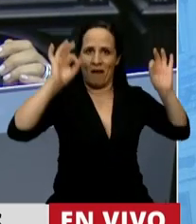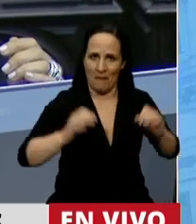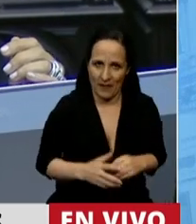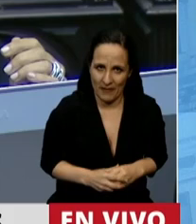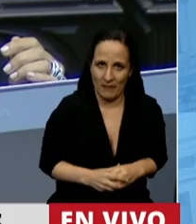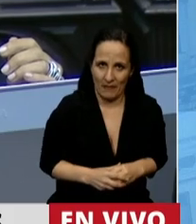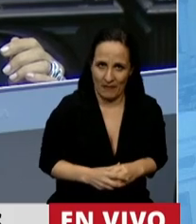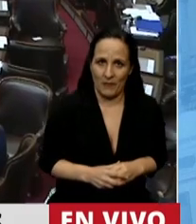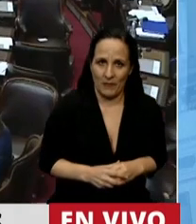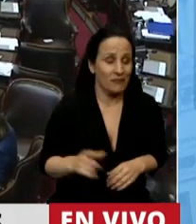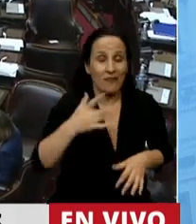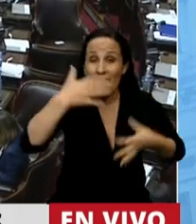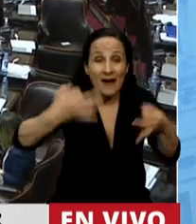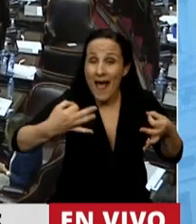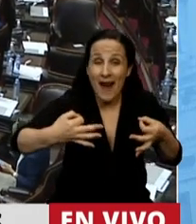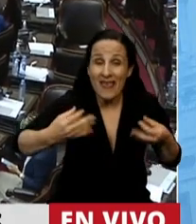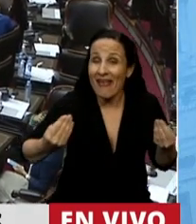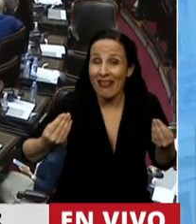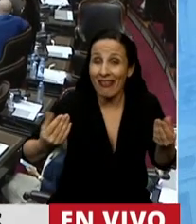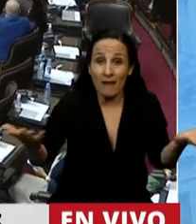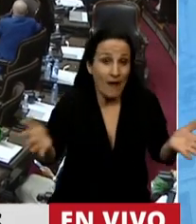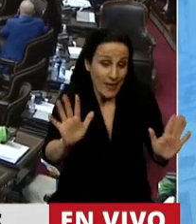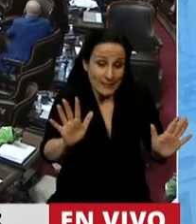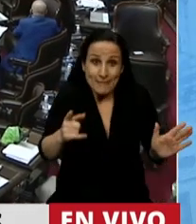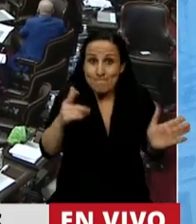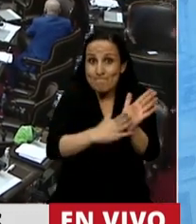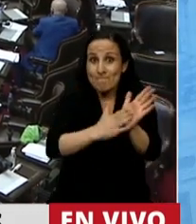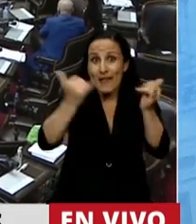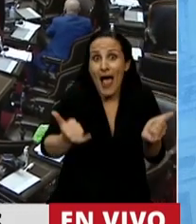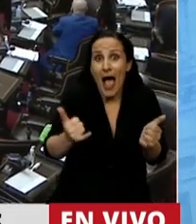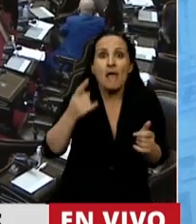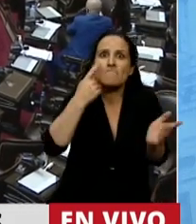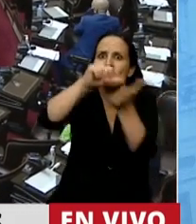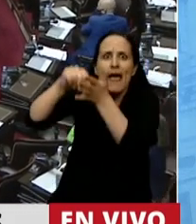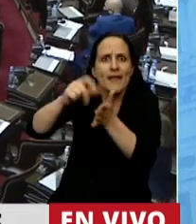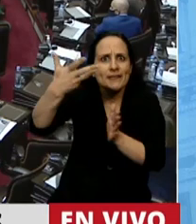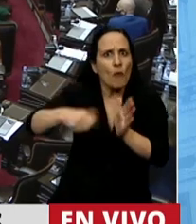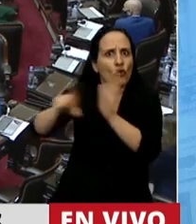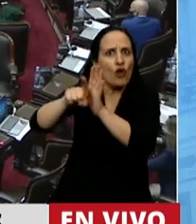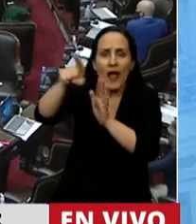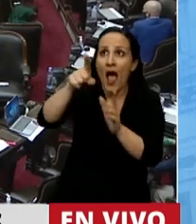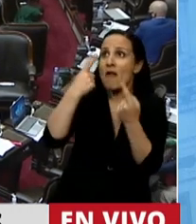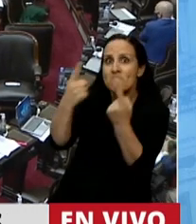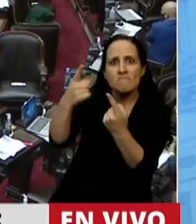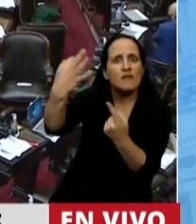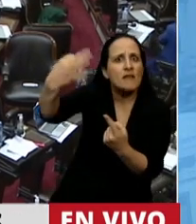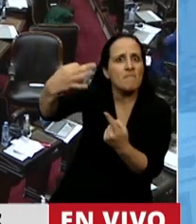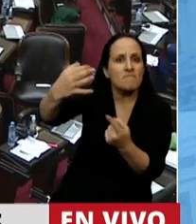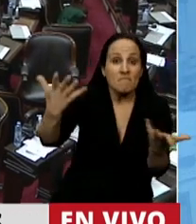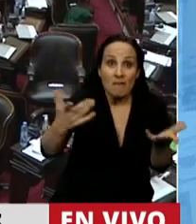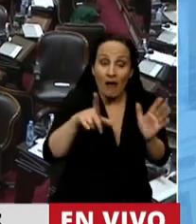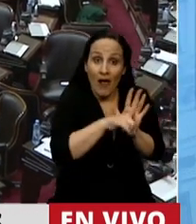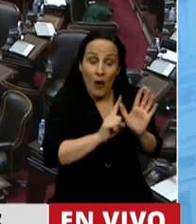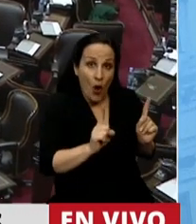es la pura verdad, porque así lo demuestran los países donde existe el aborto legal. El aborto inseguro es la